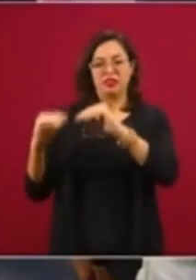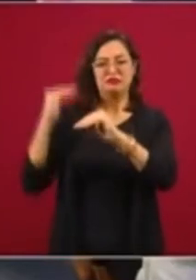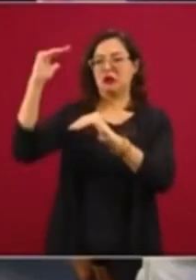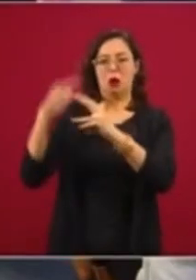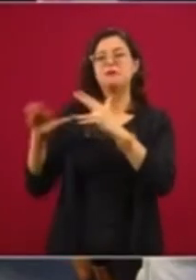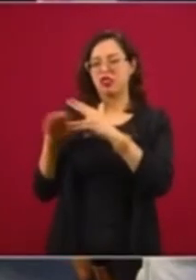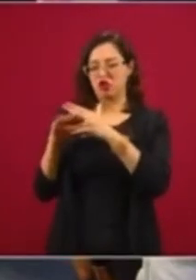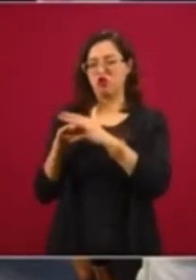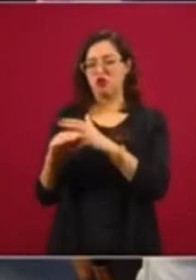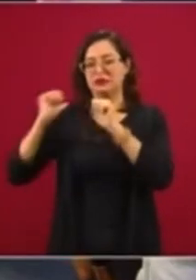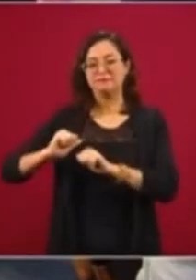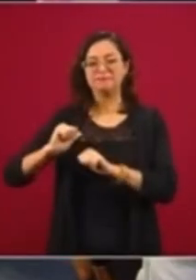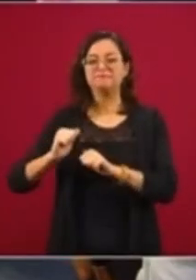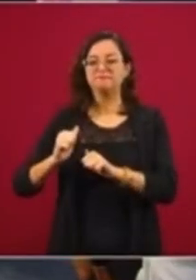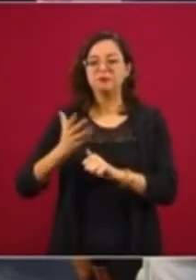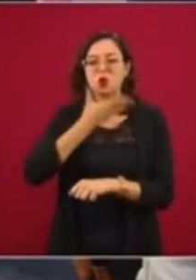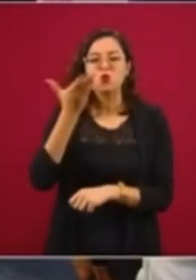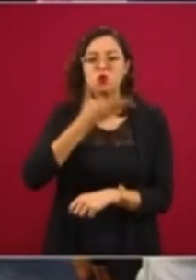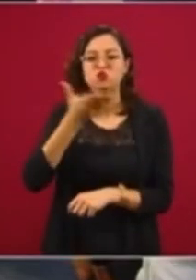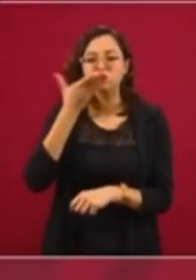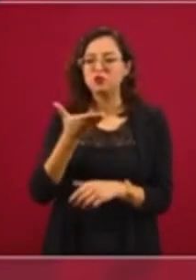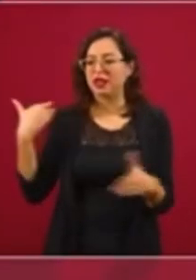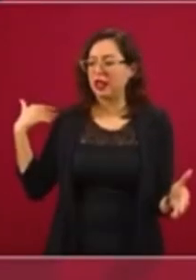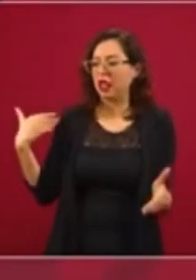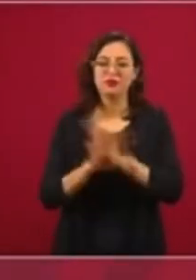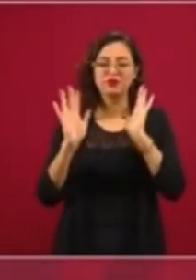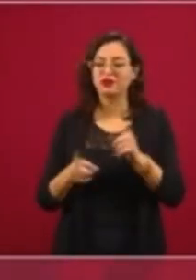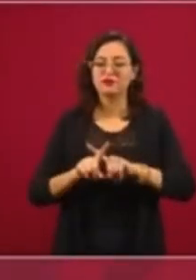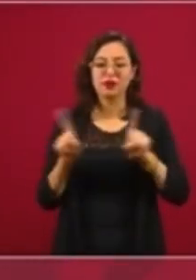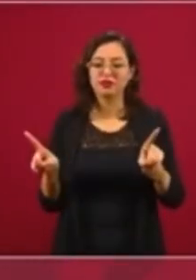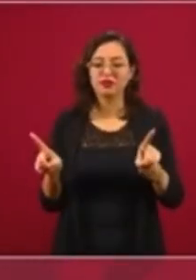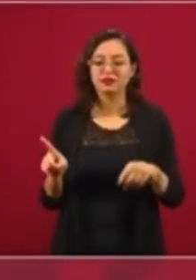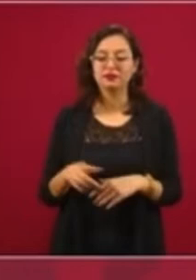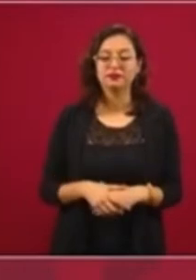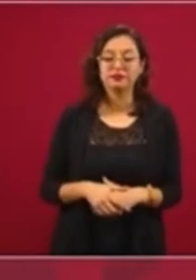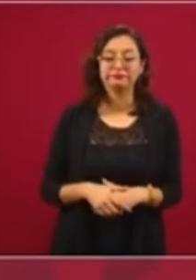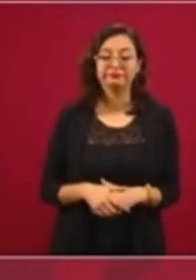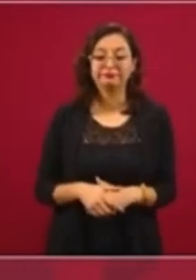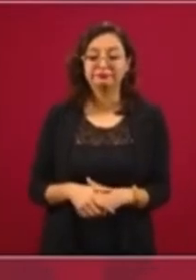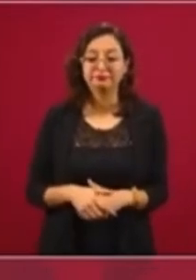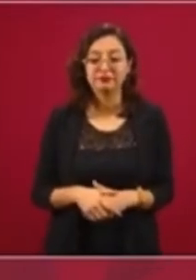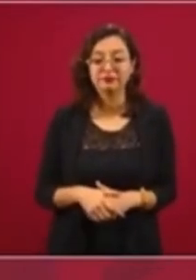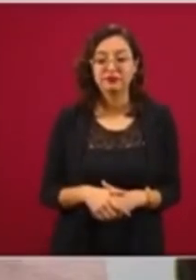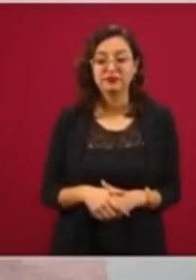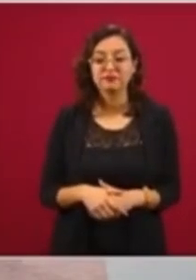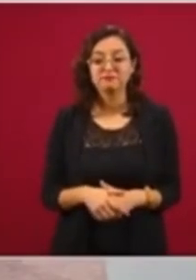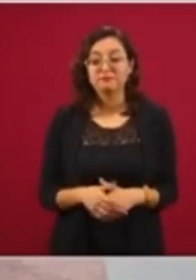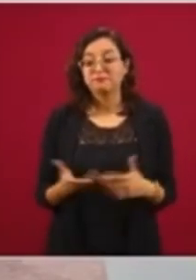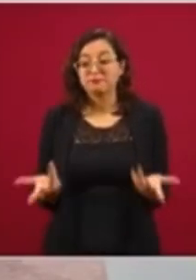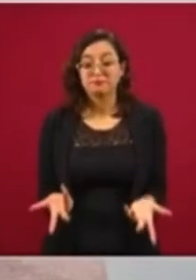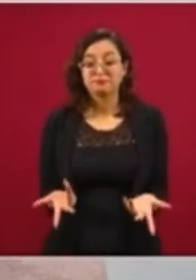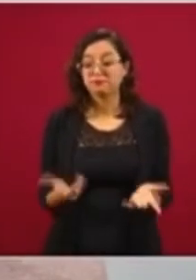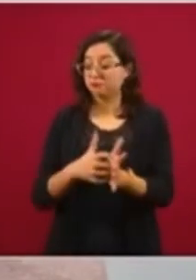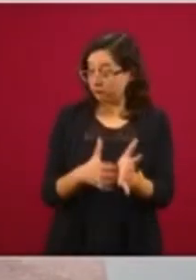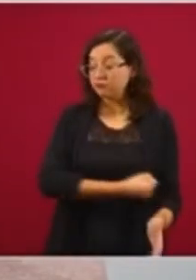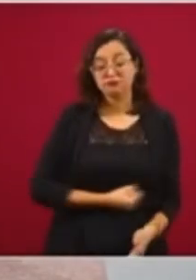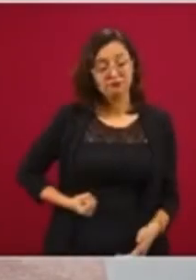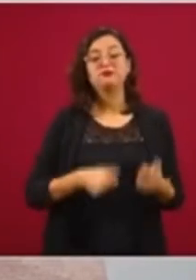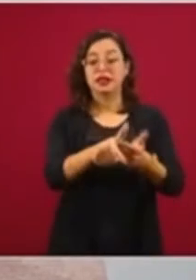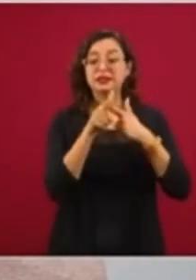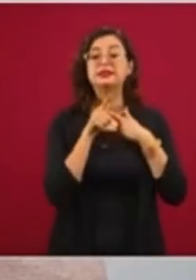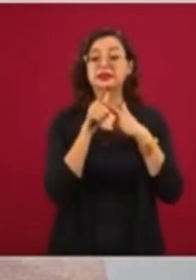que vienen de la época o del periodo neoliberal. Entonces, la austeridad va a continuar.